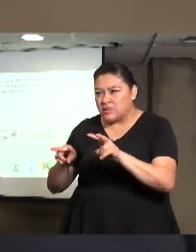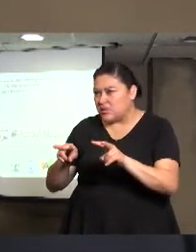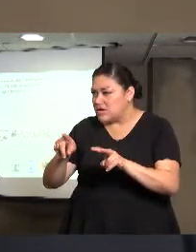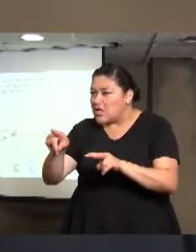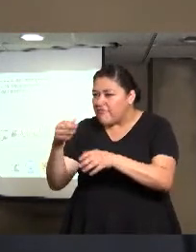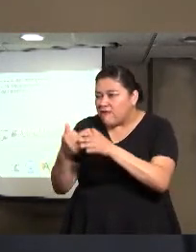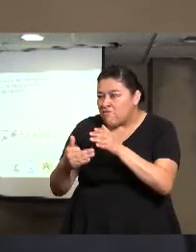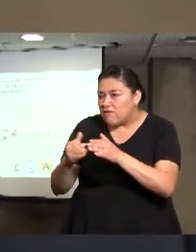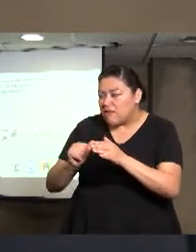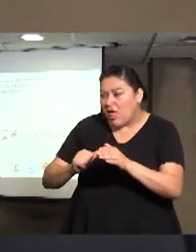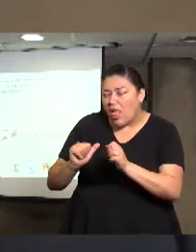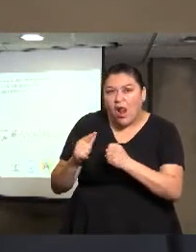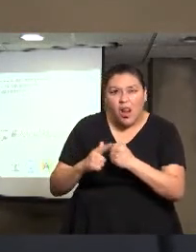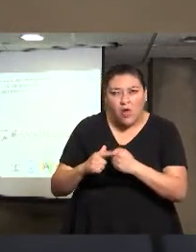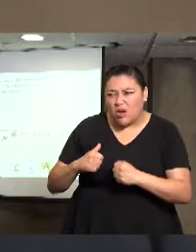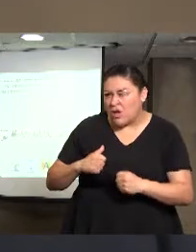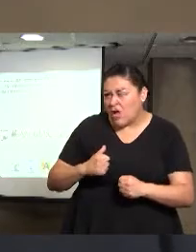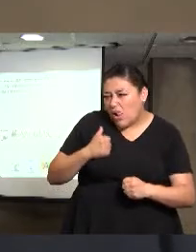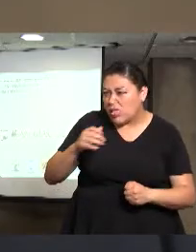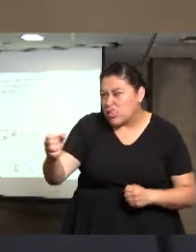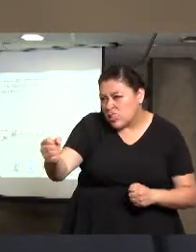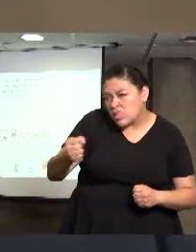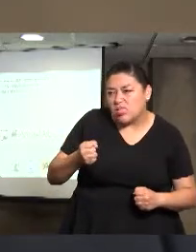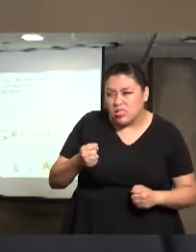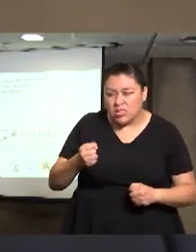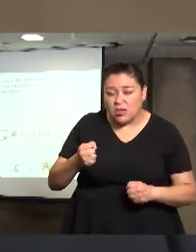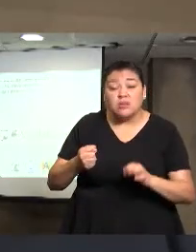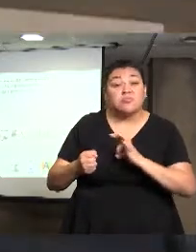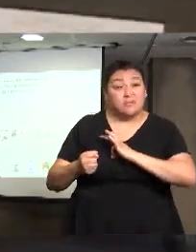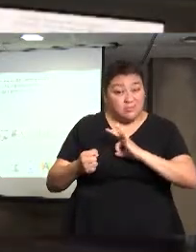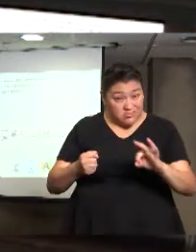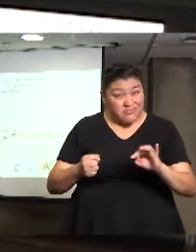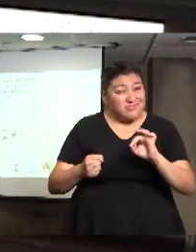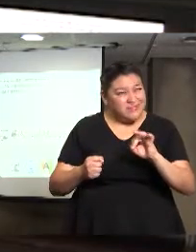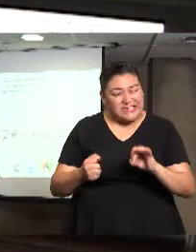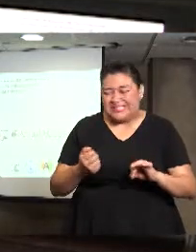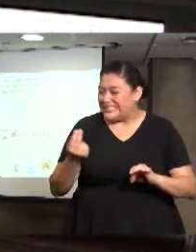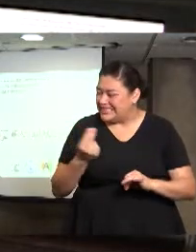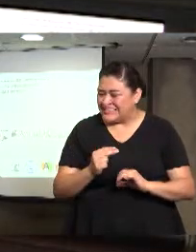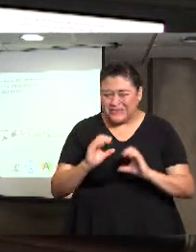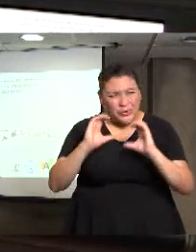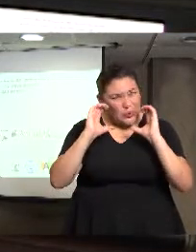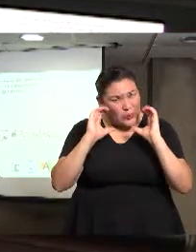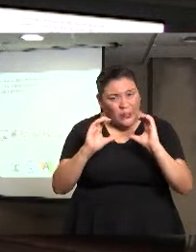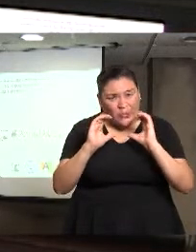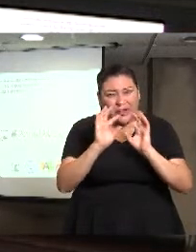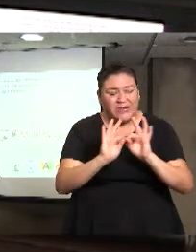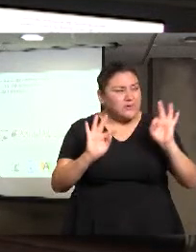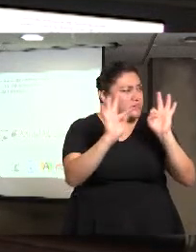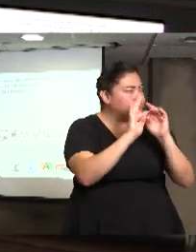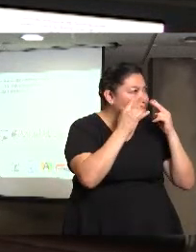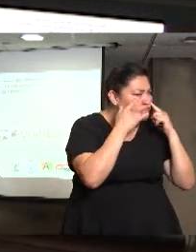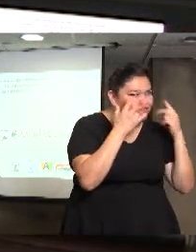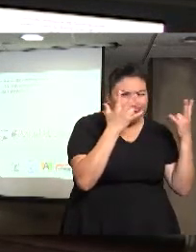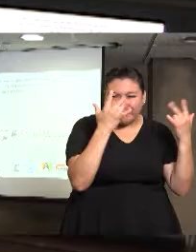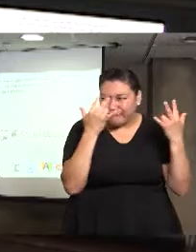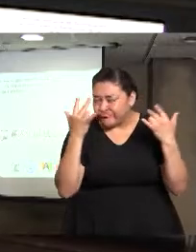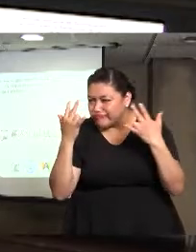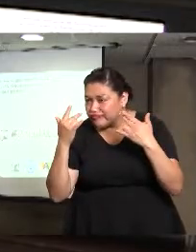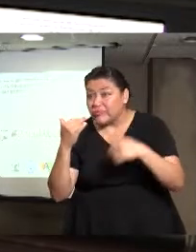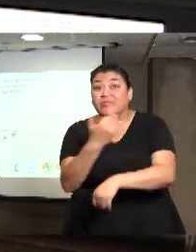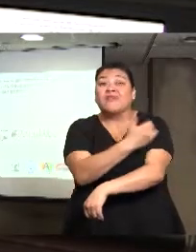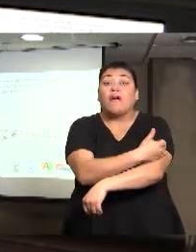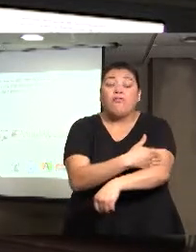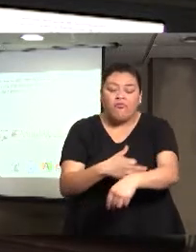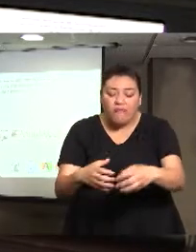necesidades, que va a saber atender. Entonces, por eso es importante que nos informemos, que estemos cerca, que en las familias se